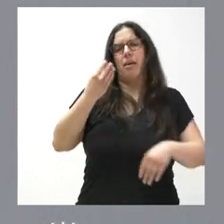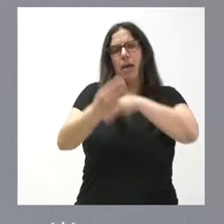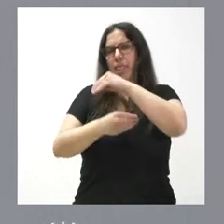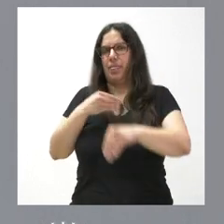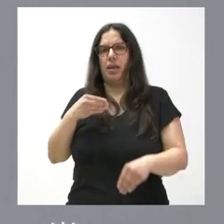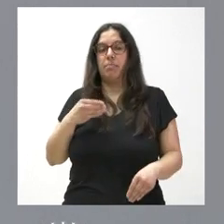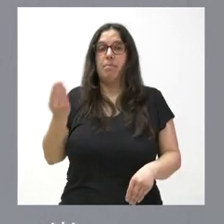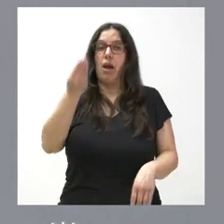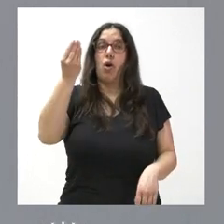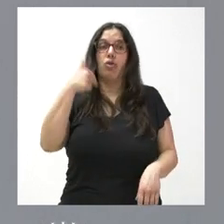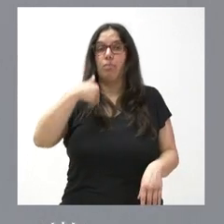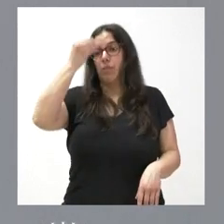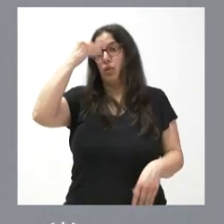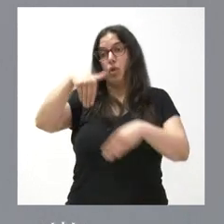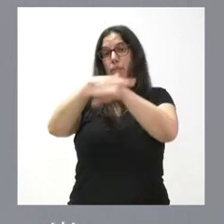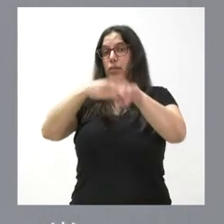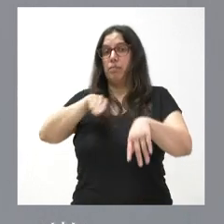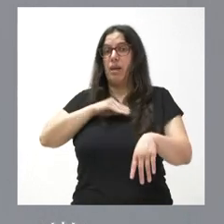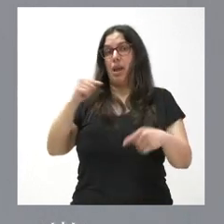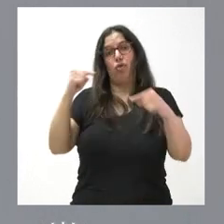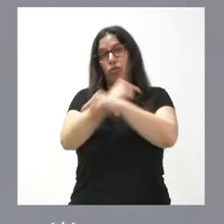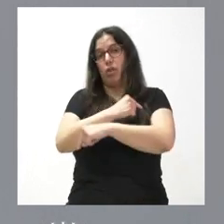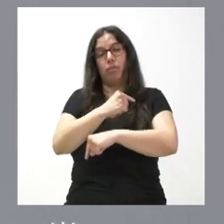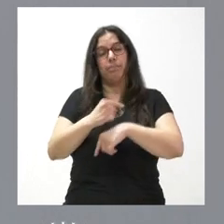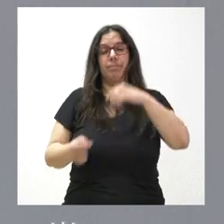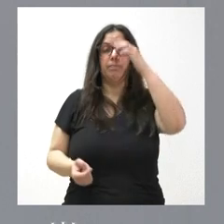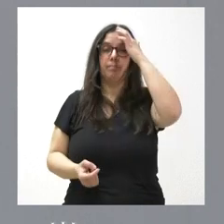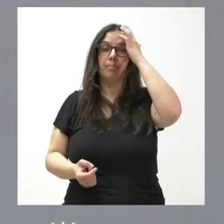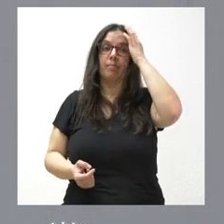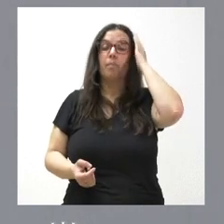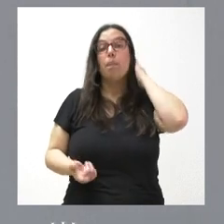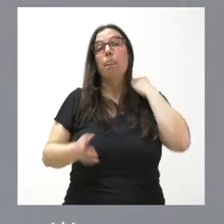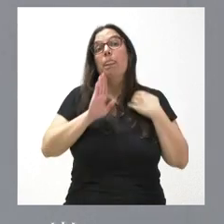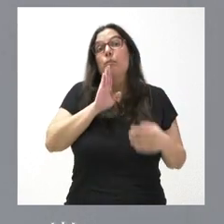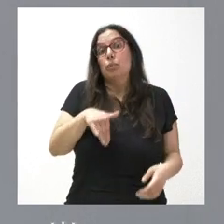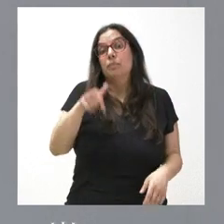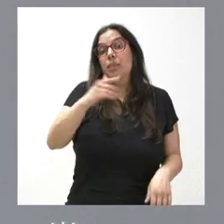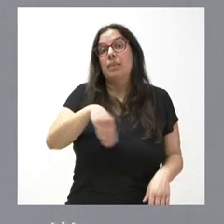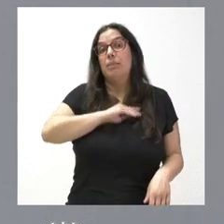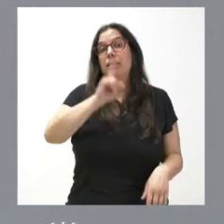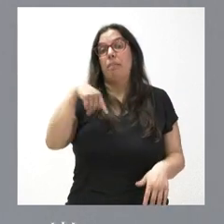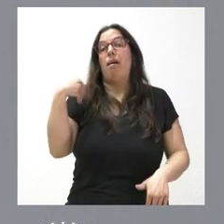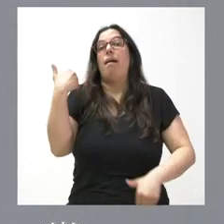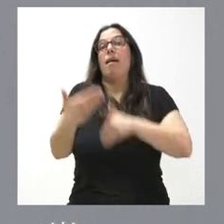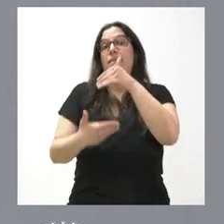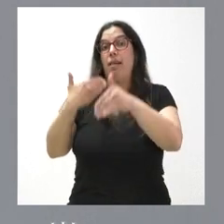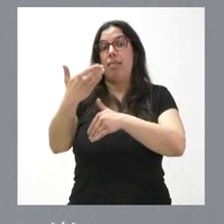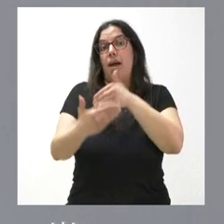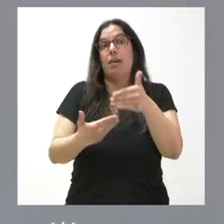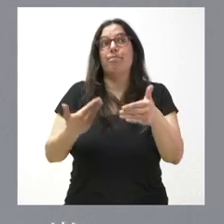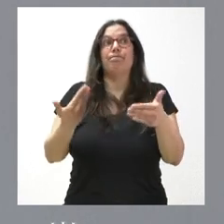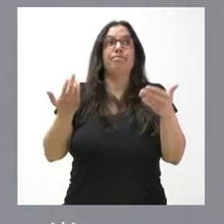vías y me parece a que el Gobierno de España está transitando justo por las vías contrarias. Sería bueno que en España también avanzáramos en el sentido